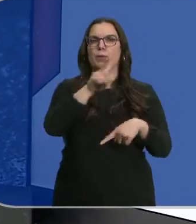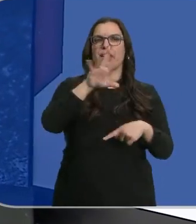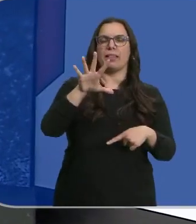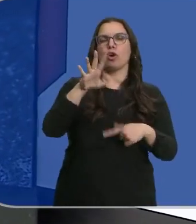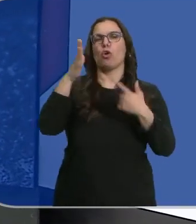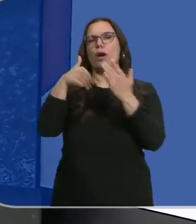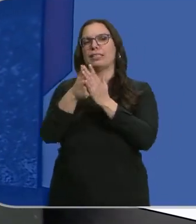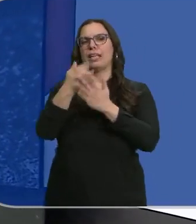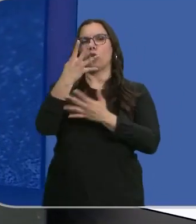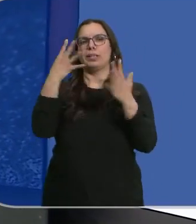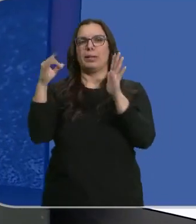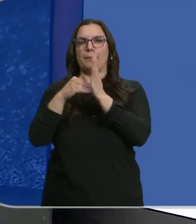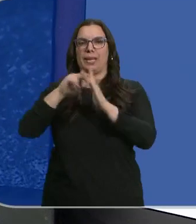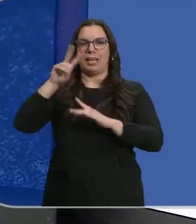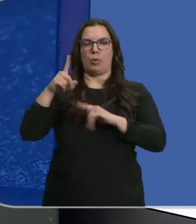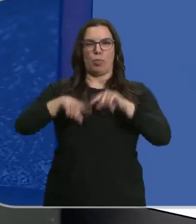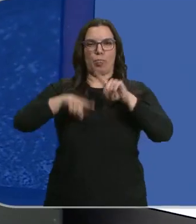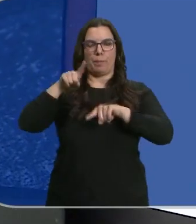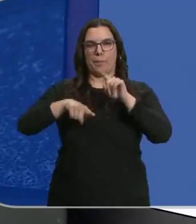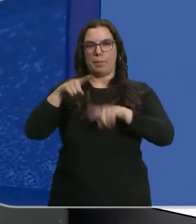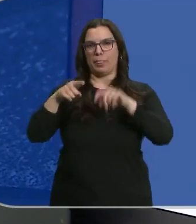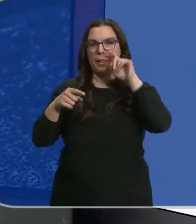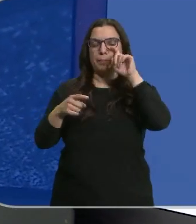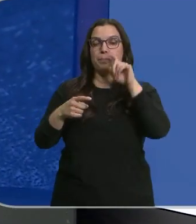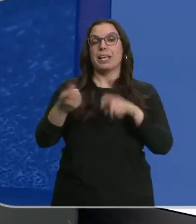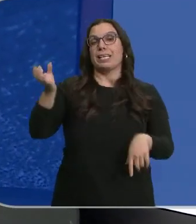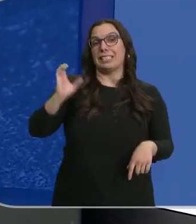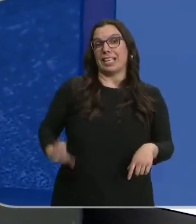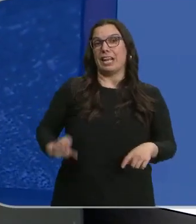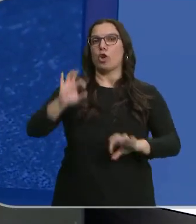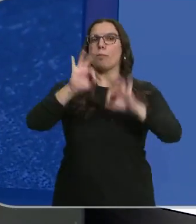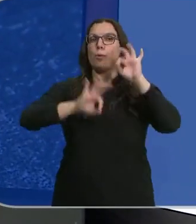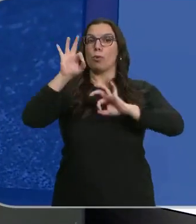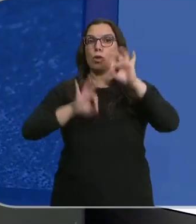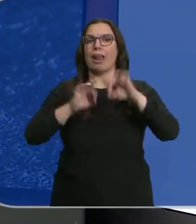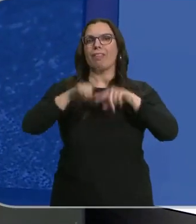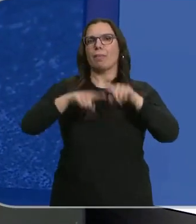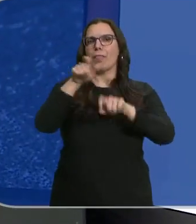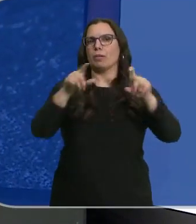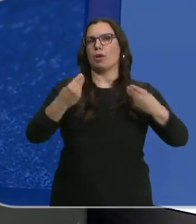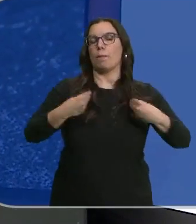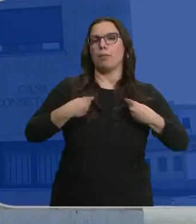función de su dedicación. Cuanto menos es su población, menor es el salario, aunque esa regla no siempre se cumple.